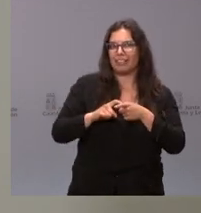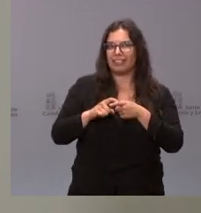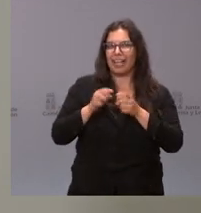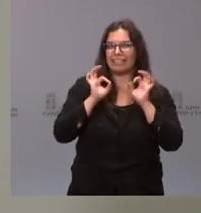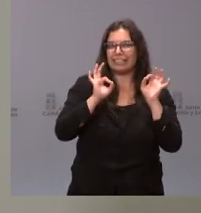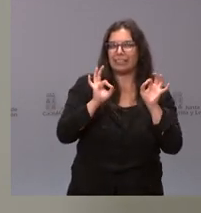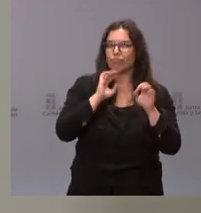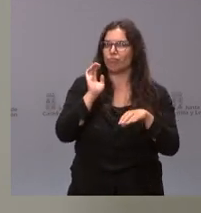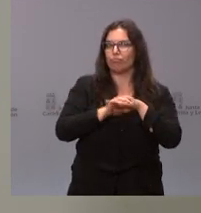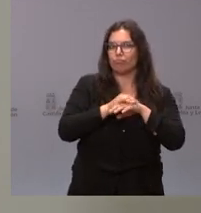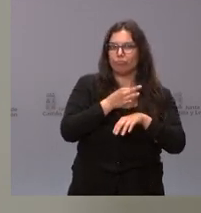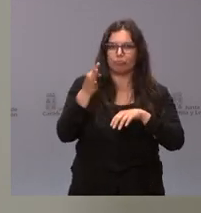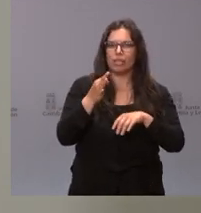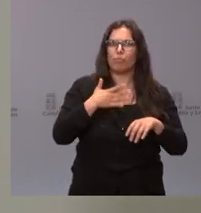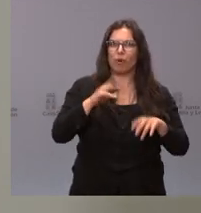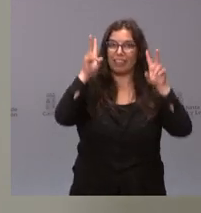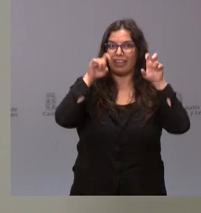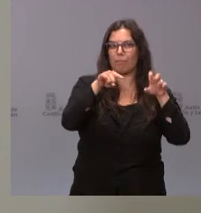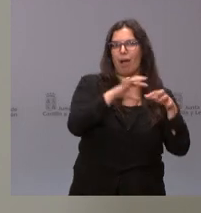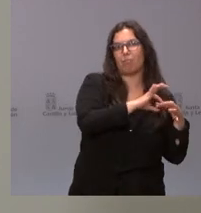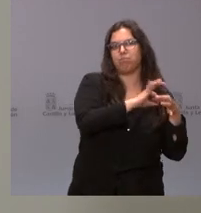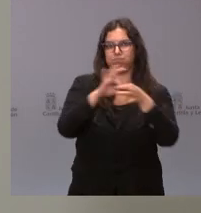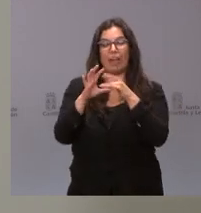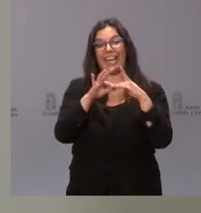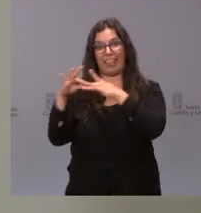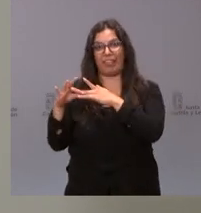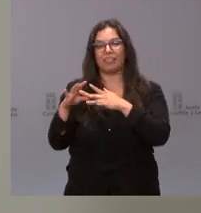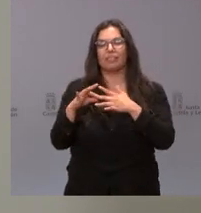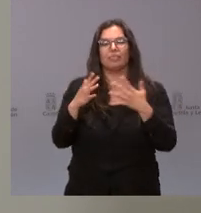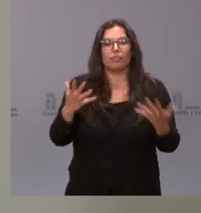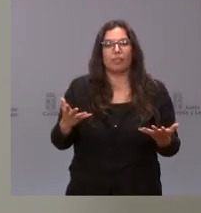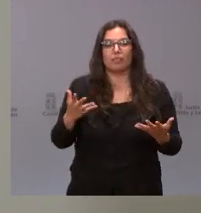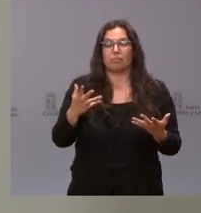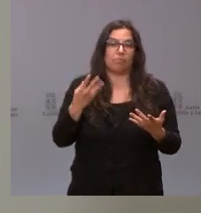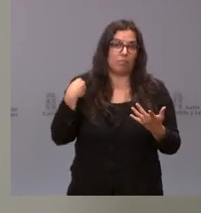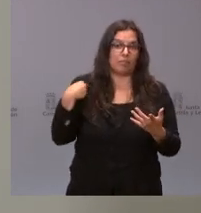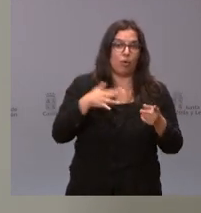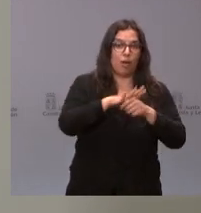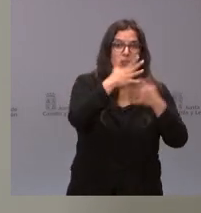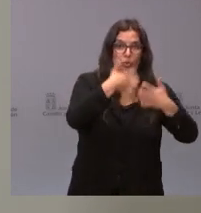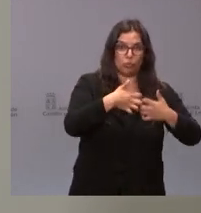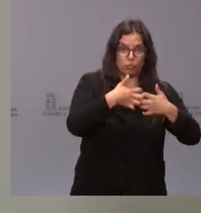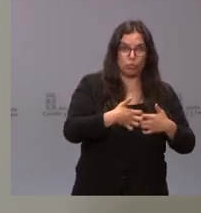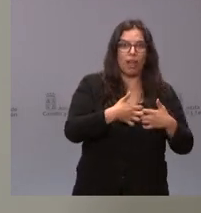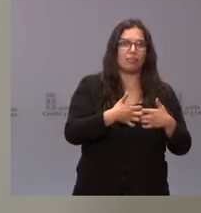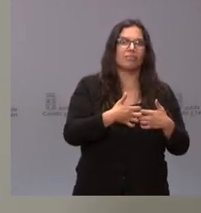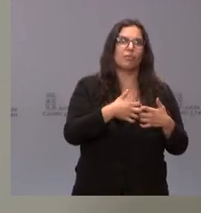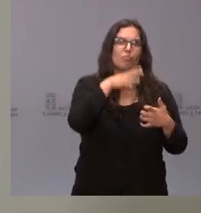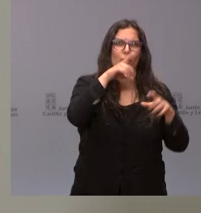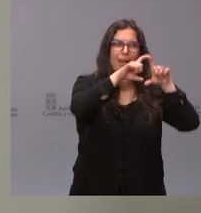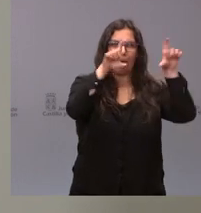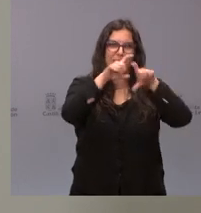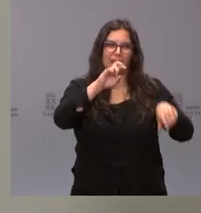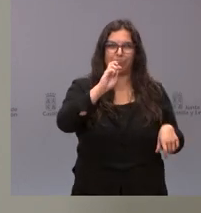específicas y de liderazgo en esta materia, tanto desde el punto de vista industrial, donde tenemos un buen número de empresas